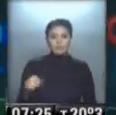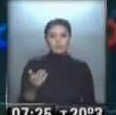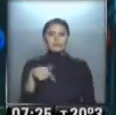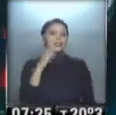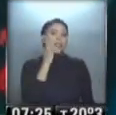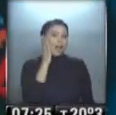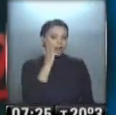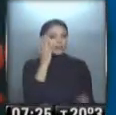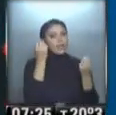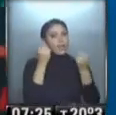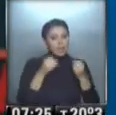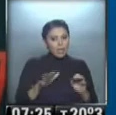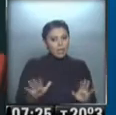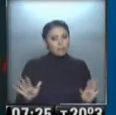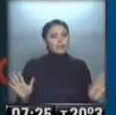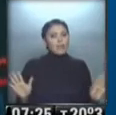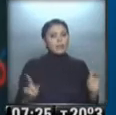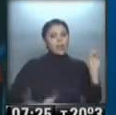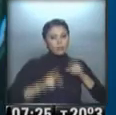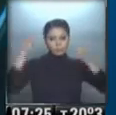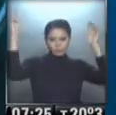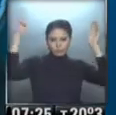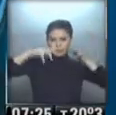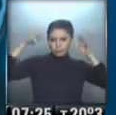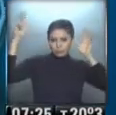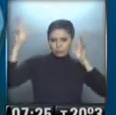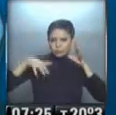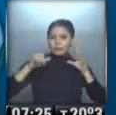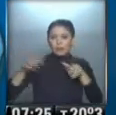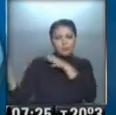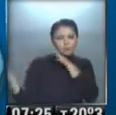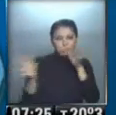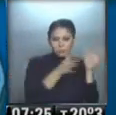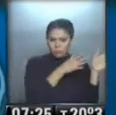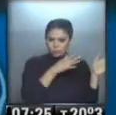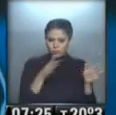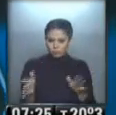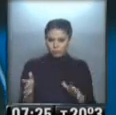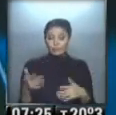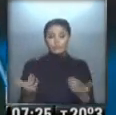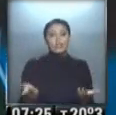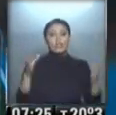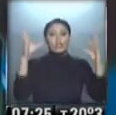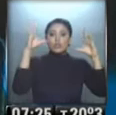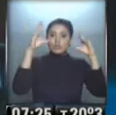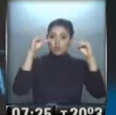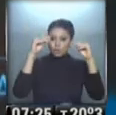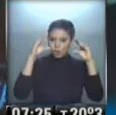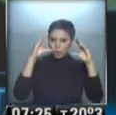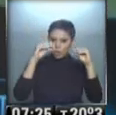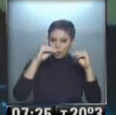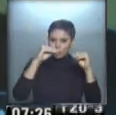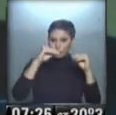de la tarde comienza la probabilidad de algunos chaparrones con ráfagas de viento. A partir del anochecer,